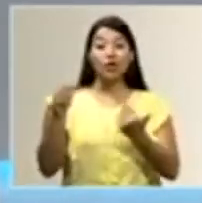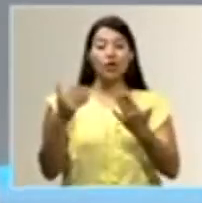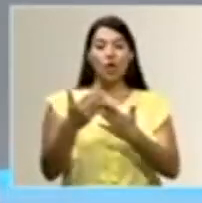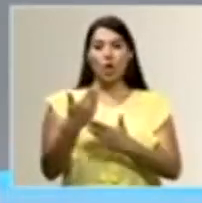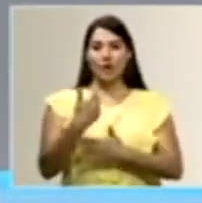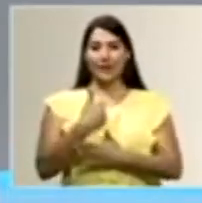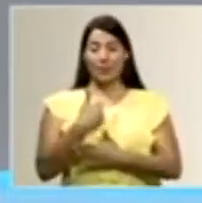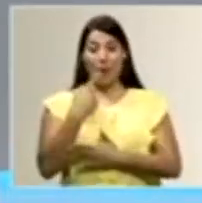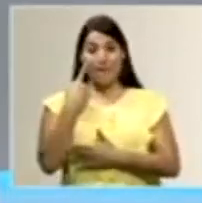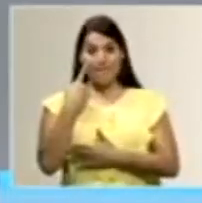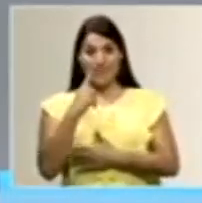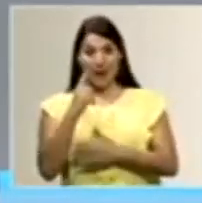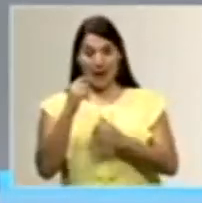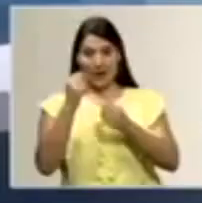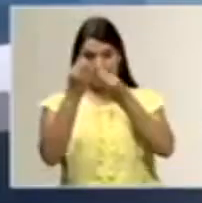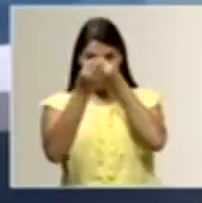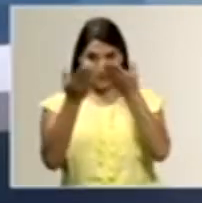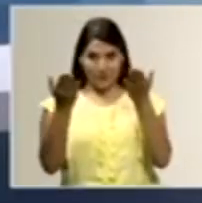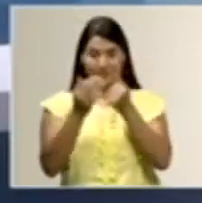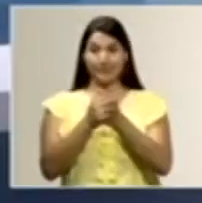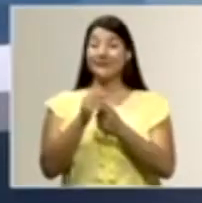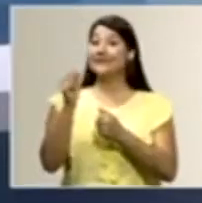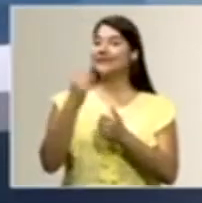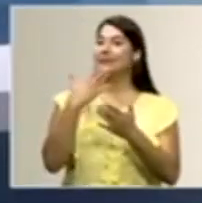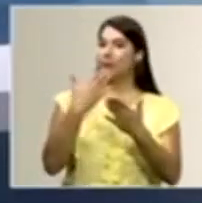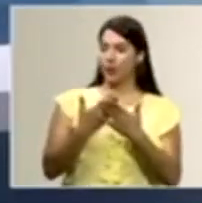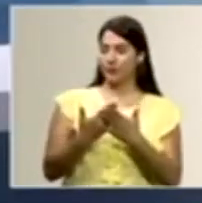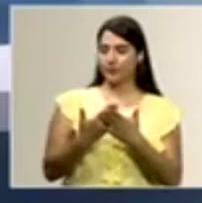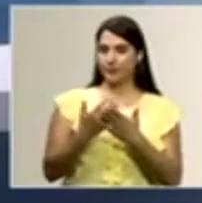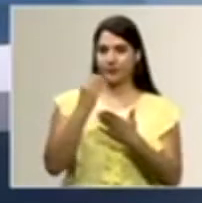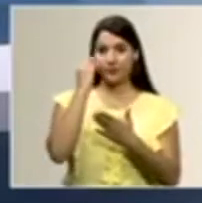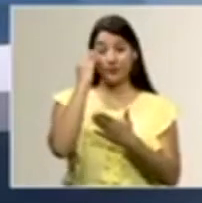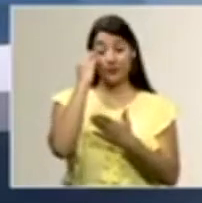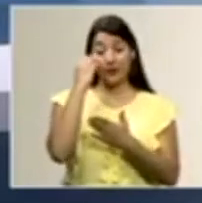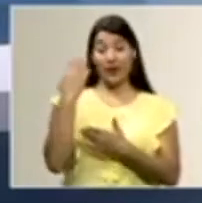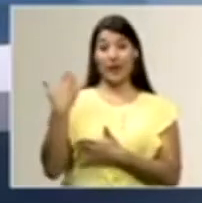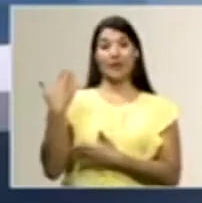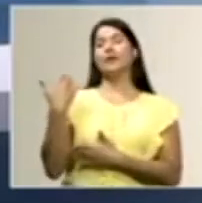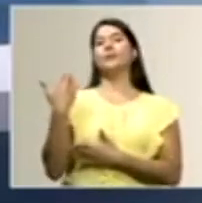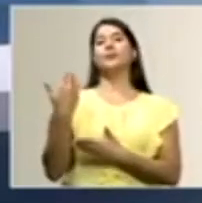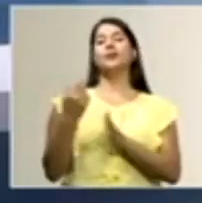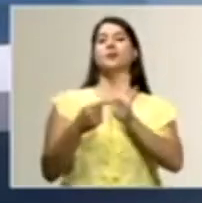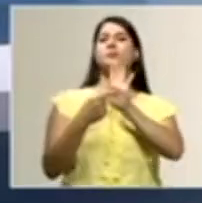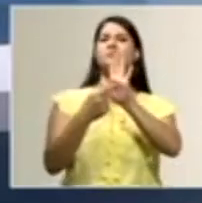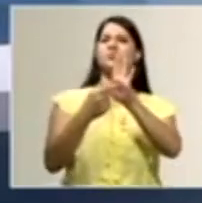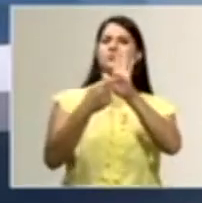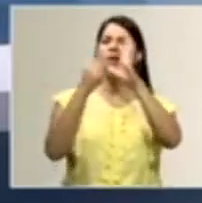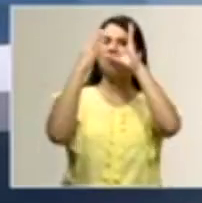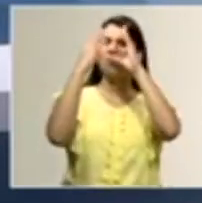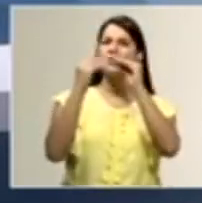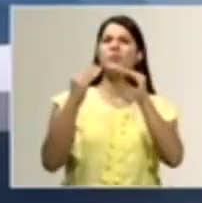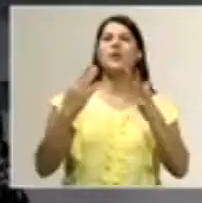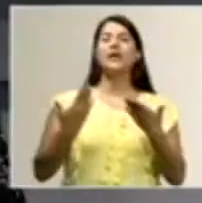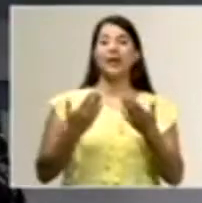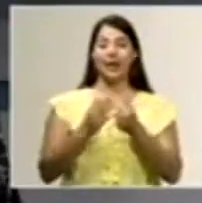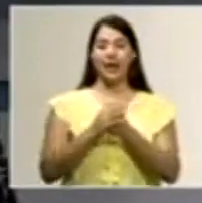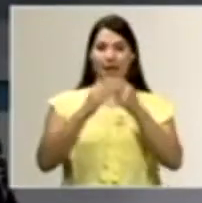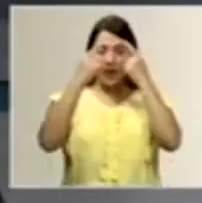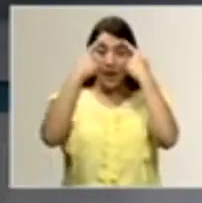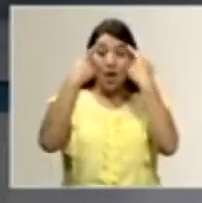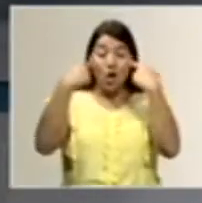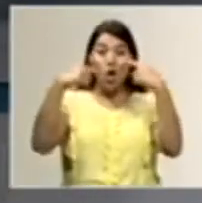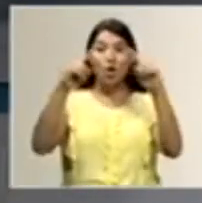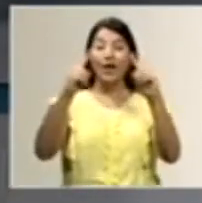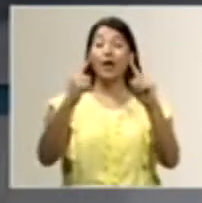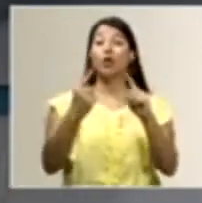informar. Así es, bueno. Hace unos días se daba la noticia de que se había logrado que